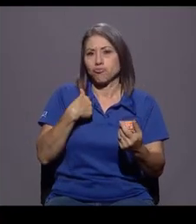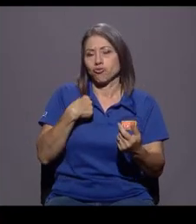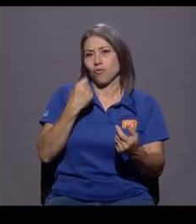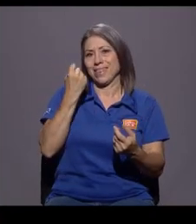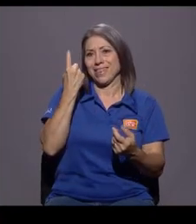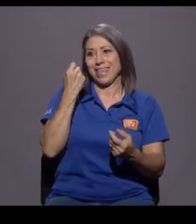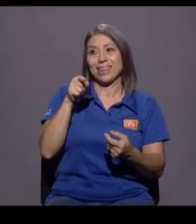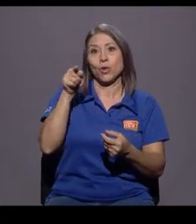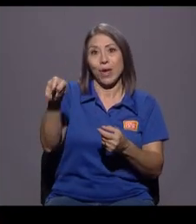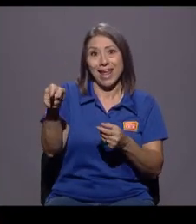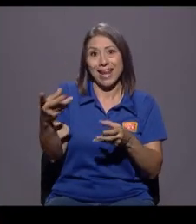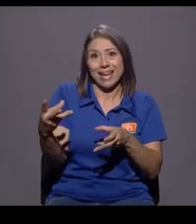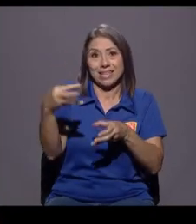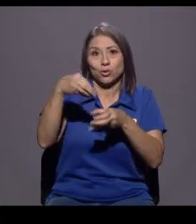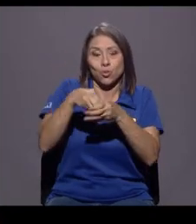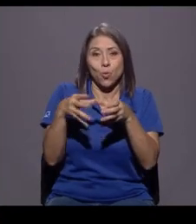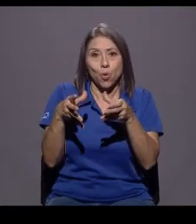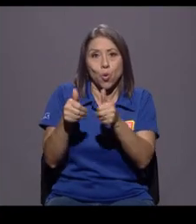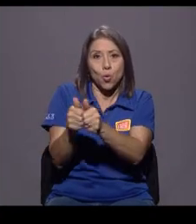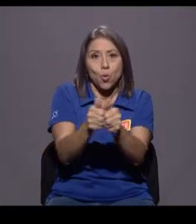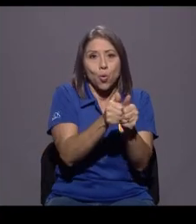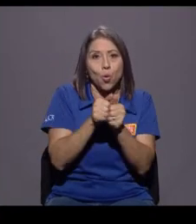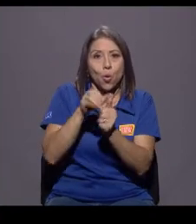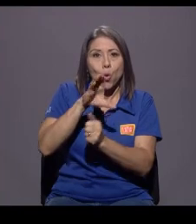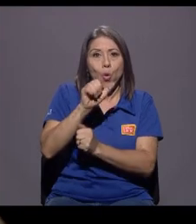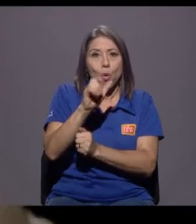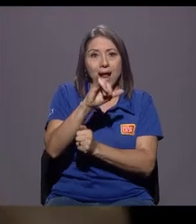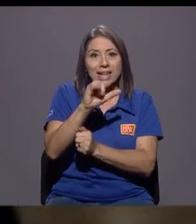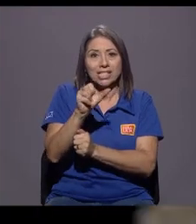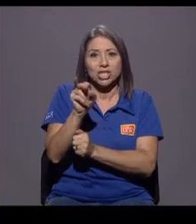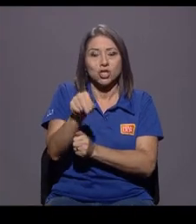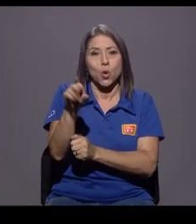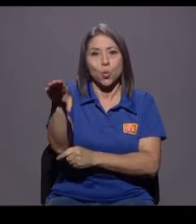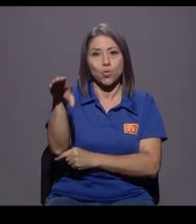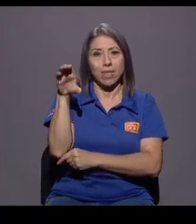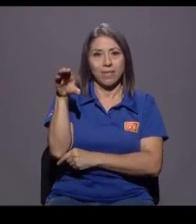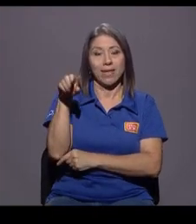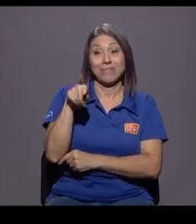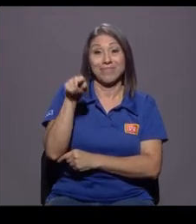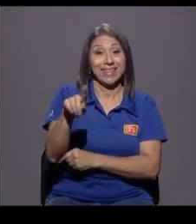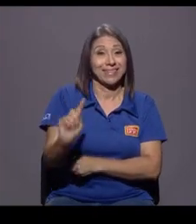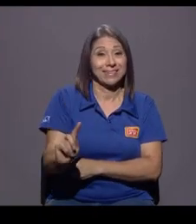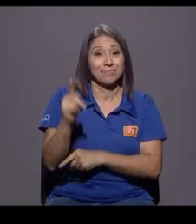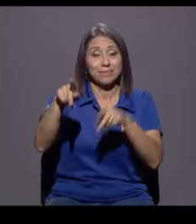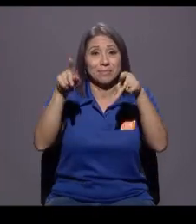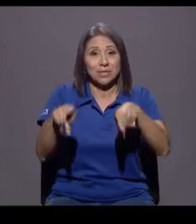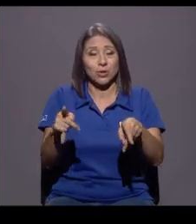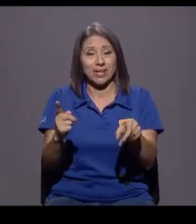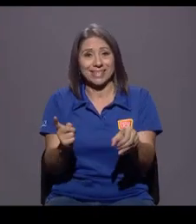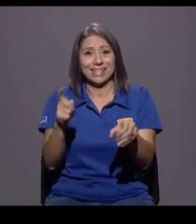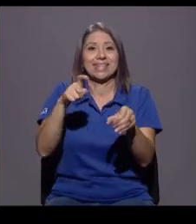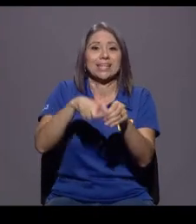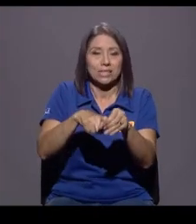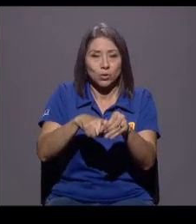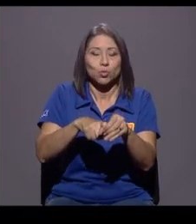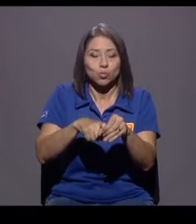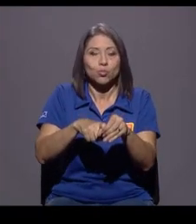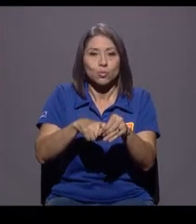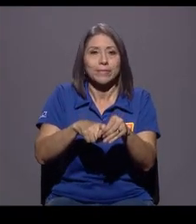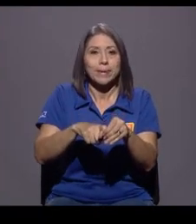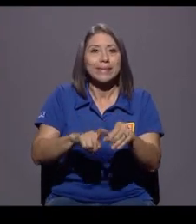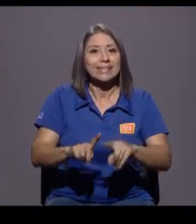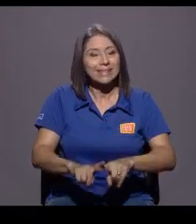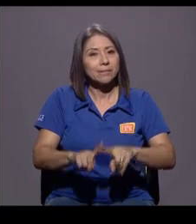Coalición Curridabad, él fue de los primeros que ingresó a Coalición, ciertamente, sin embargo,